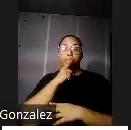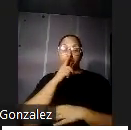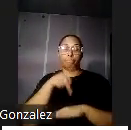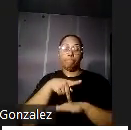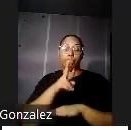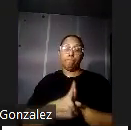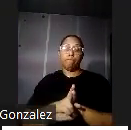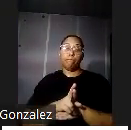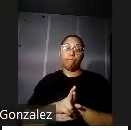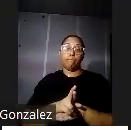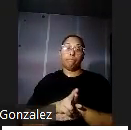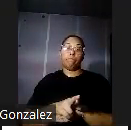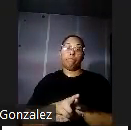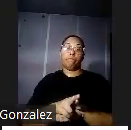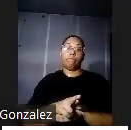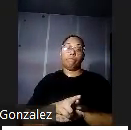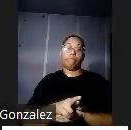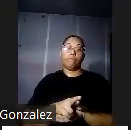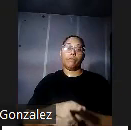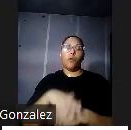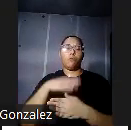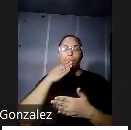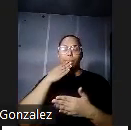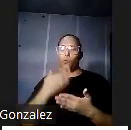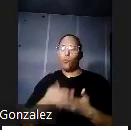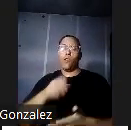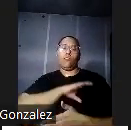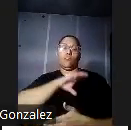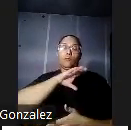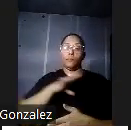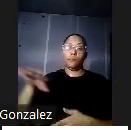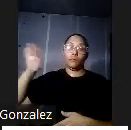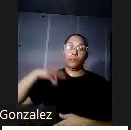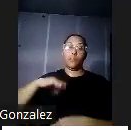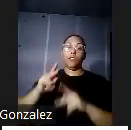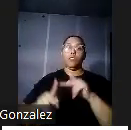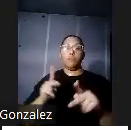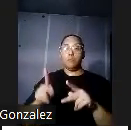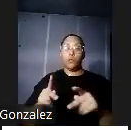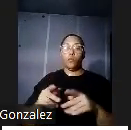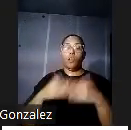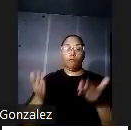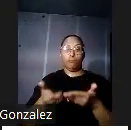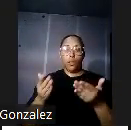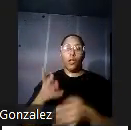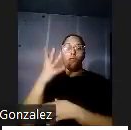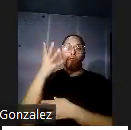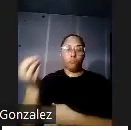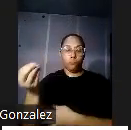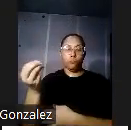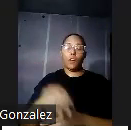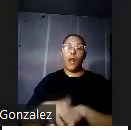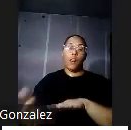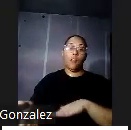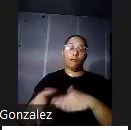un ejemplar por su calidad y para el beneficio local e internacional logró reducir la mortalidad de los más